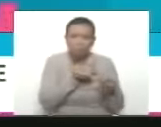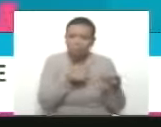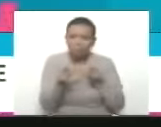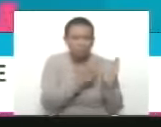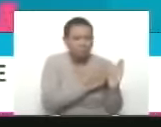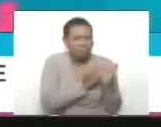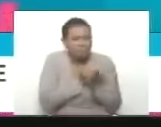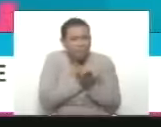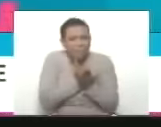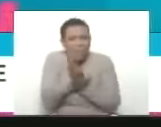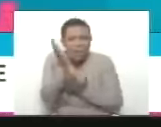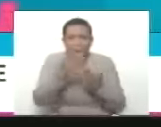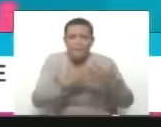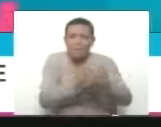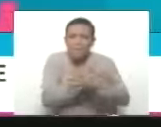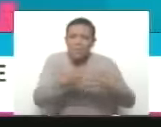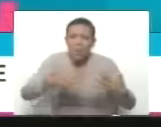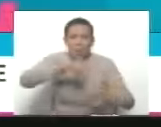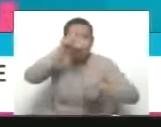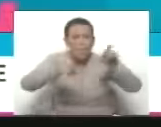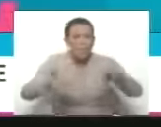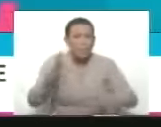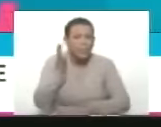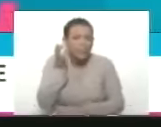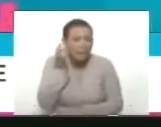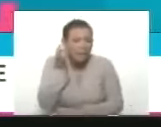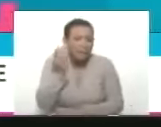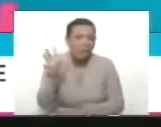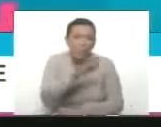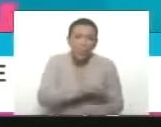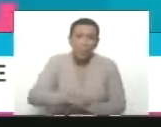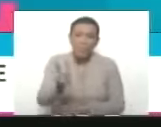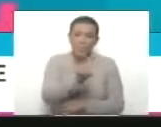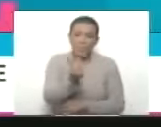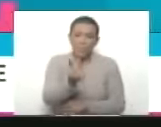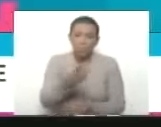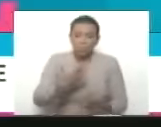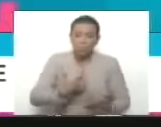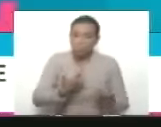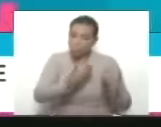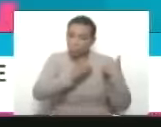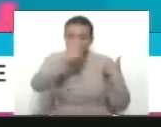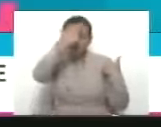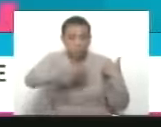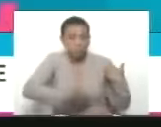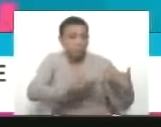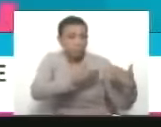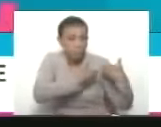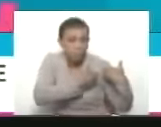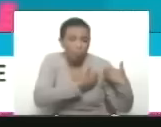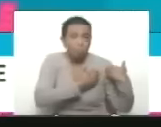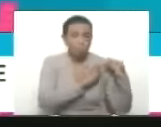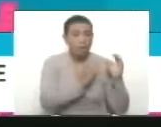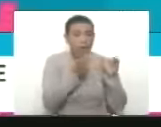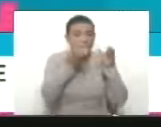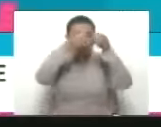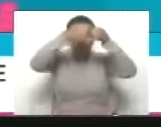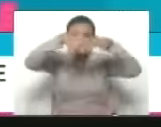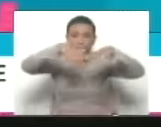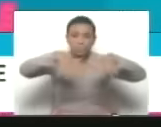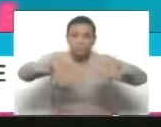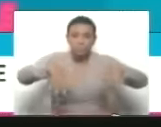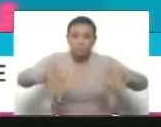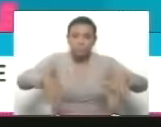beneficiando a millones de mujeres de Venezuela. Así que en el organigrama del Estado Mayor